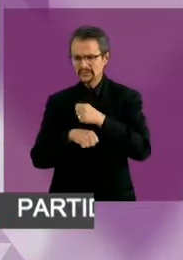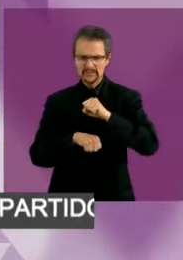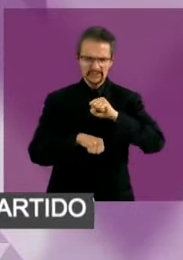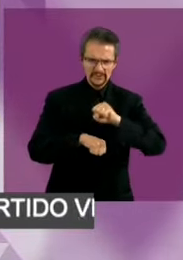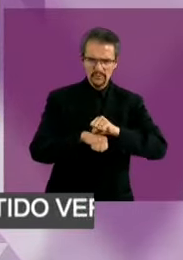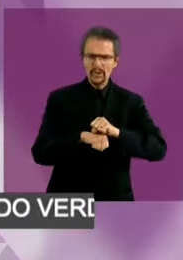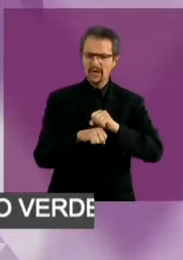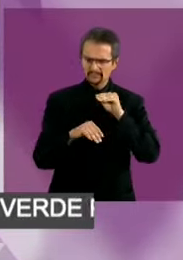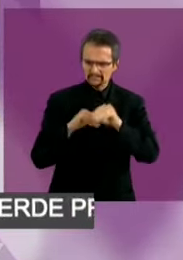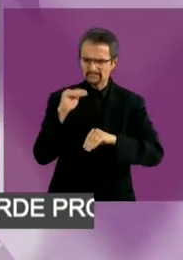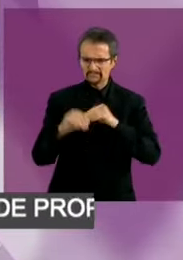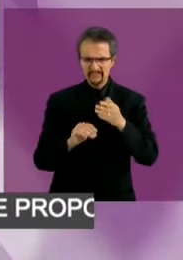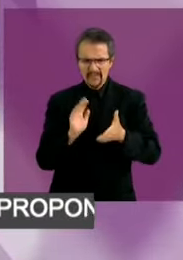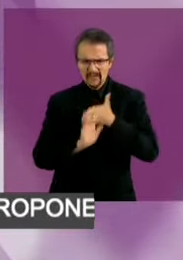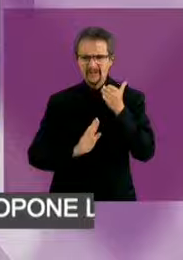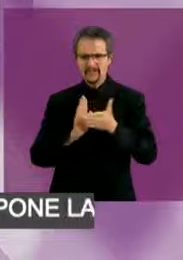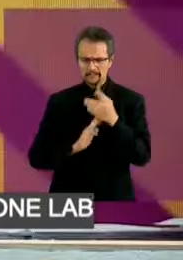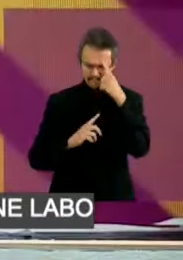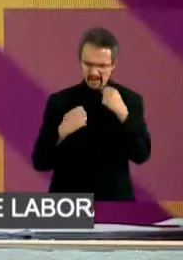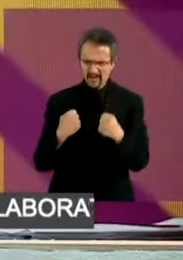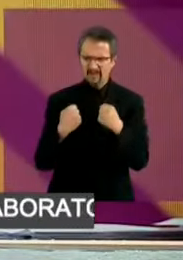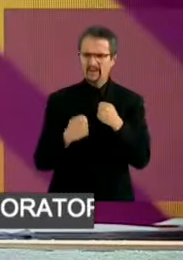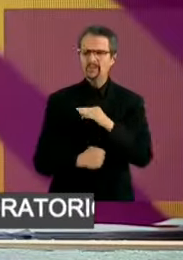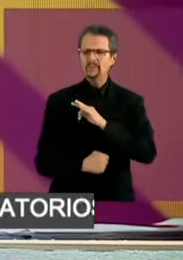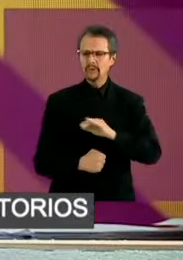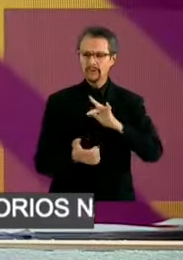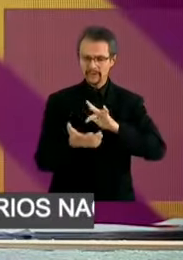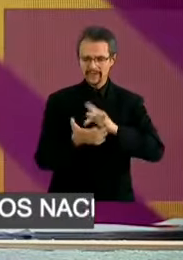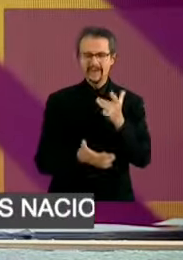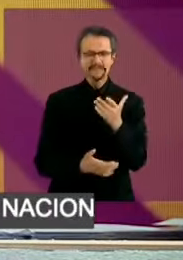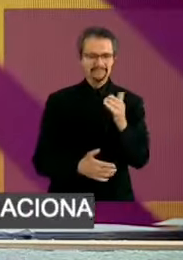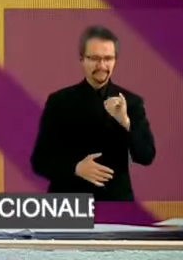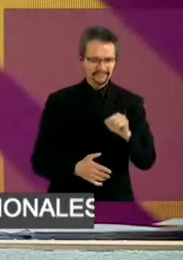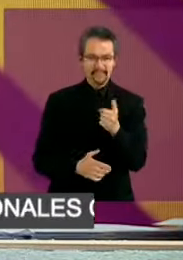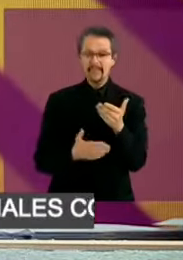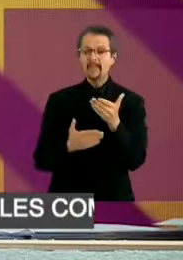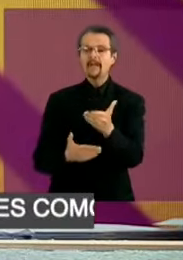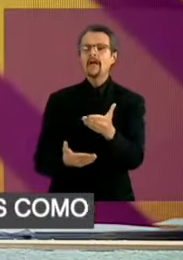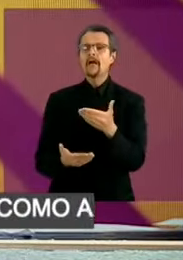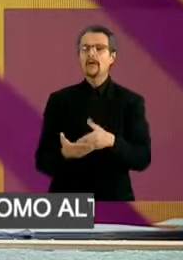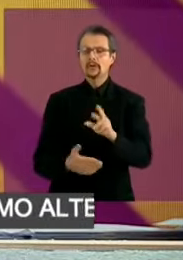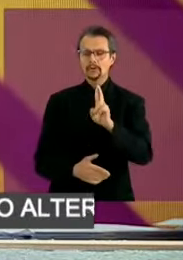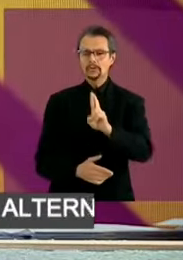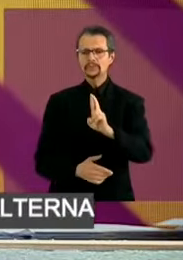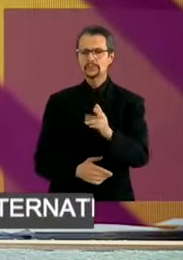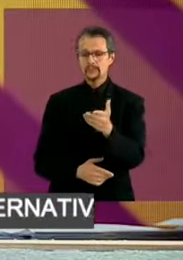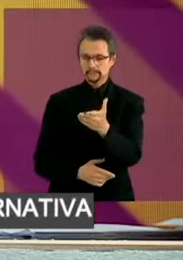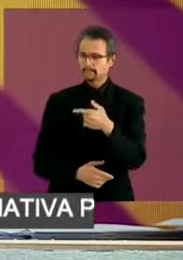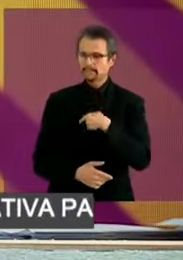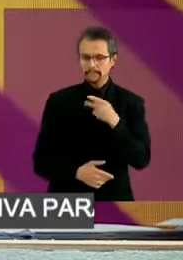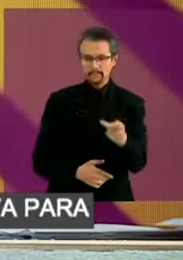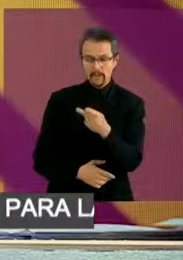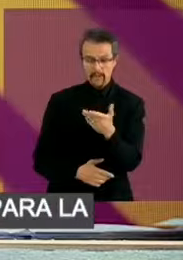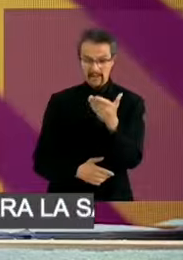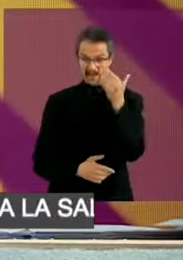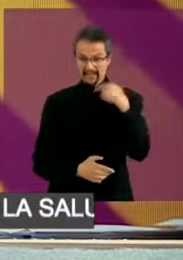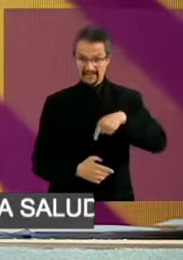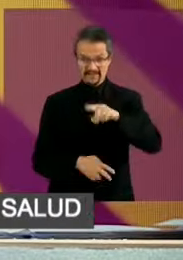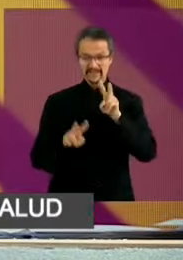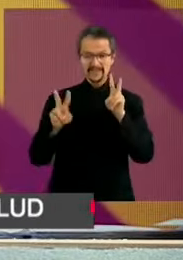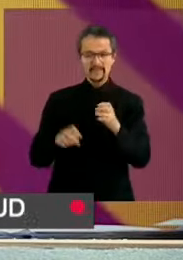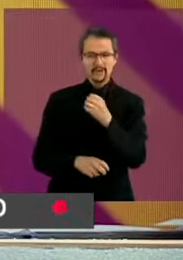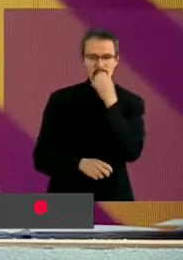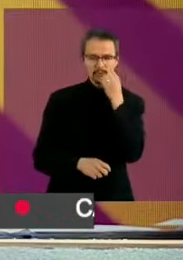de infraestructura educativa. Gracias, candidato Maides. Candidata Xochitl Galvez, hubo enorme polémica en torno a las escuelas de tiempo completo.